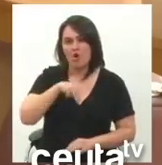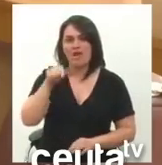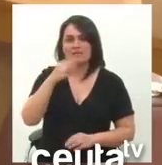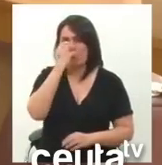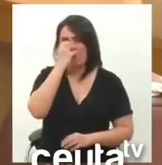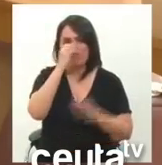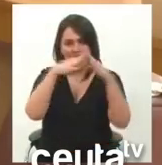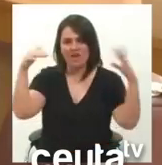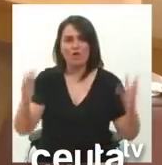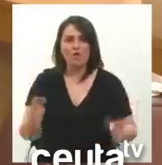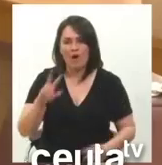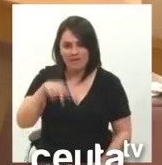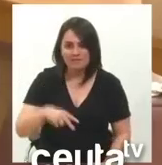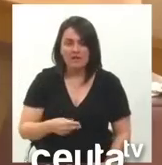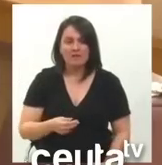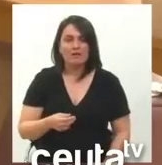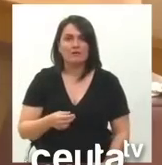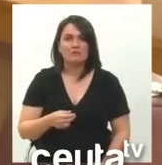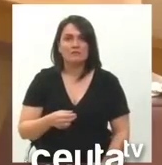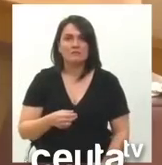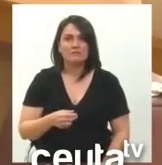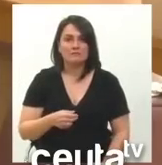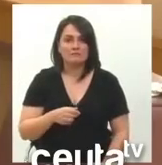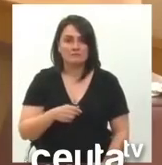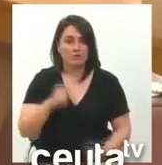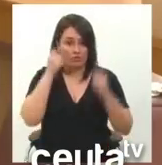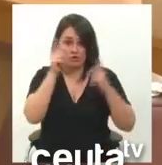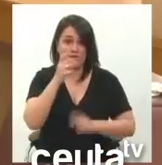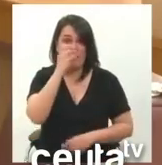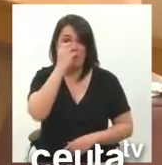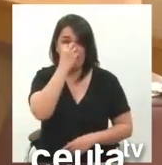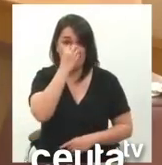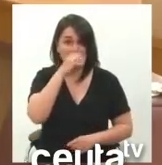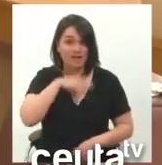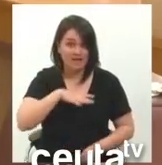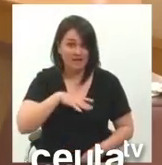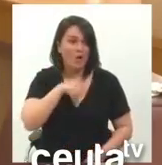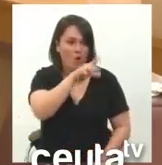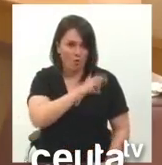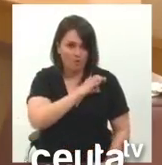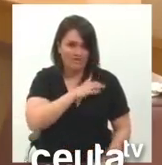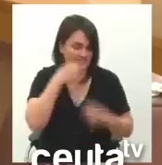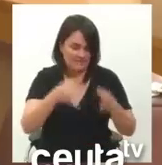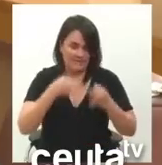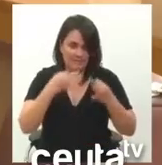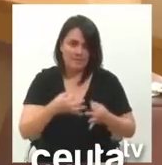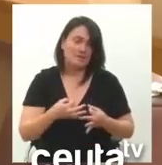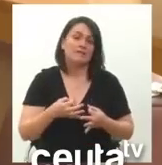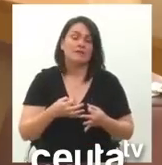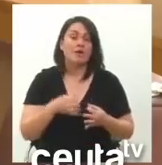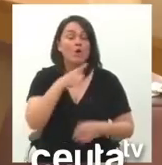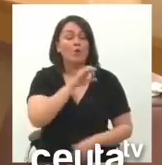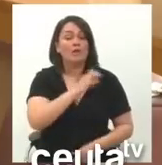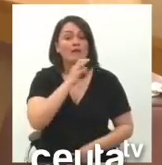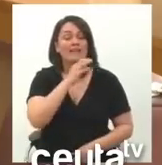es un circo. Sin darse cuenta de que los payasos son ustedes permanentemente. Y usted quiere que se le pida al Gobierno de España